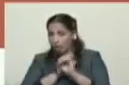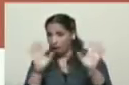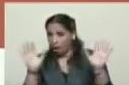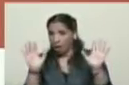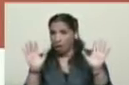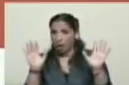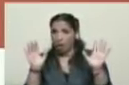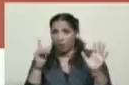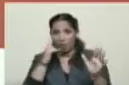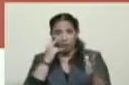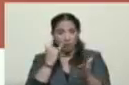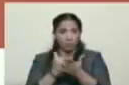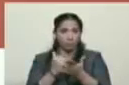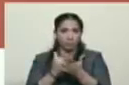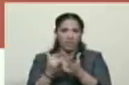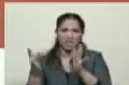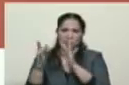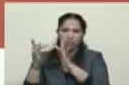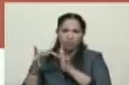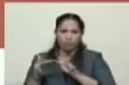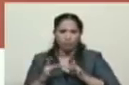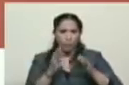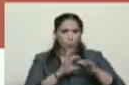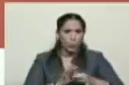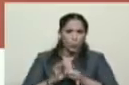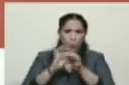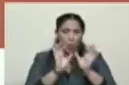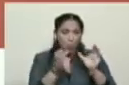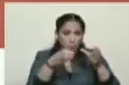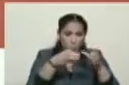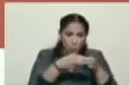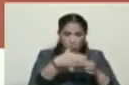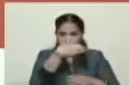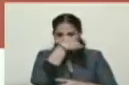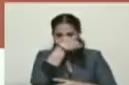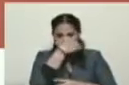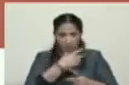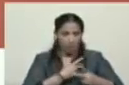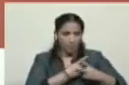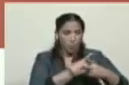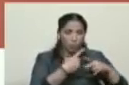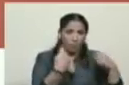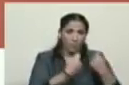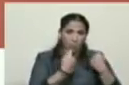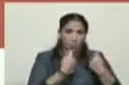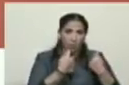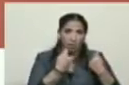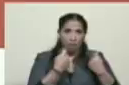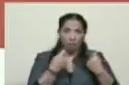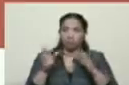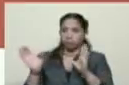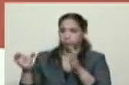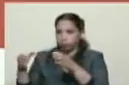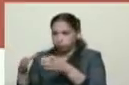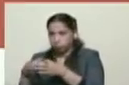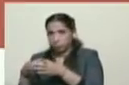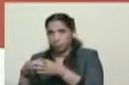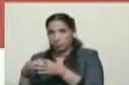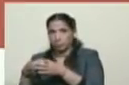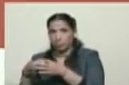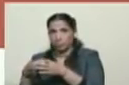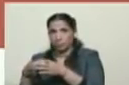establecidos los nexos entre un grupo terrorista denominado Voluntad Popular y estos factores que han